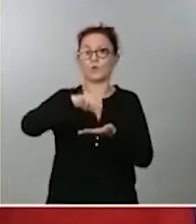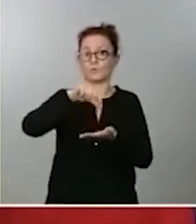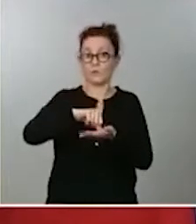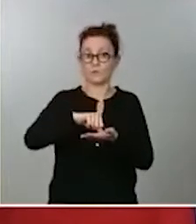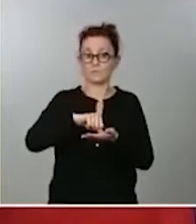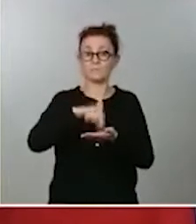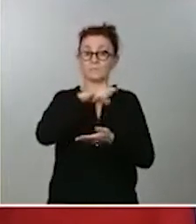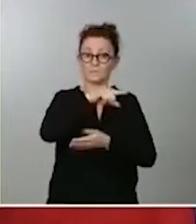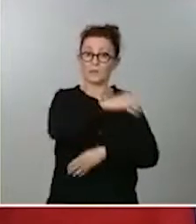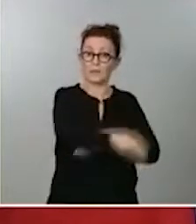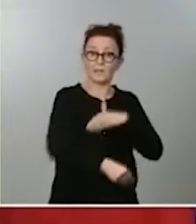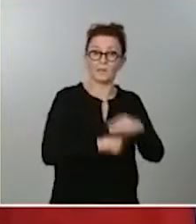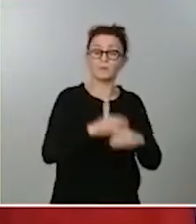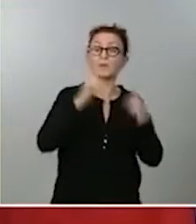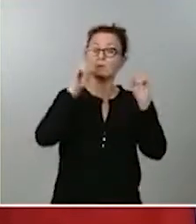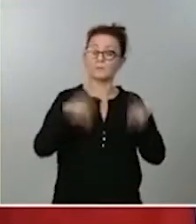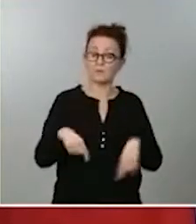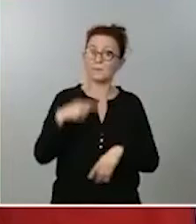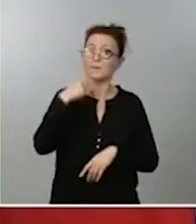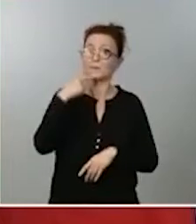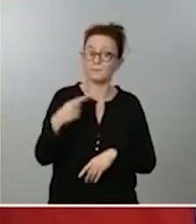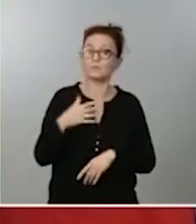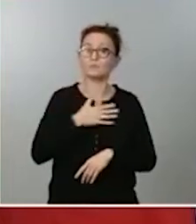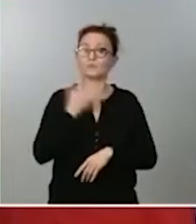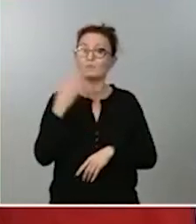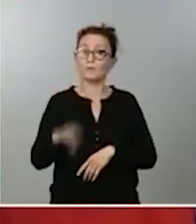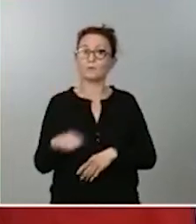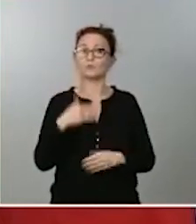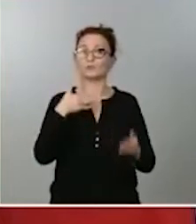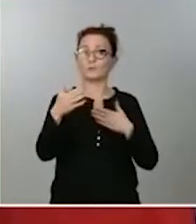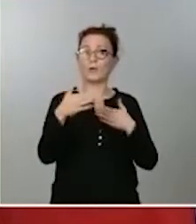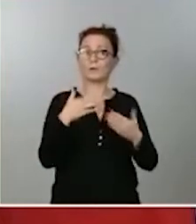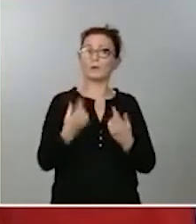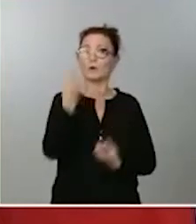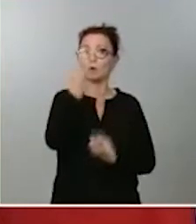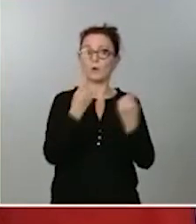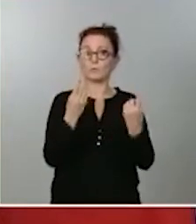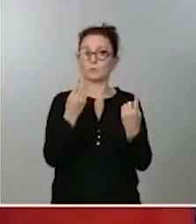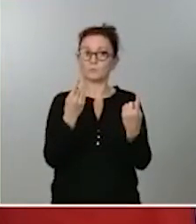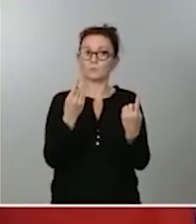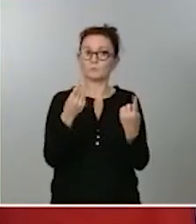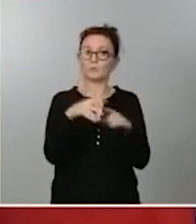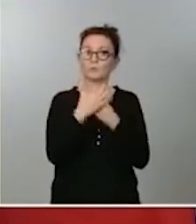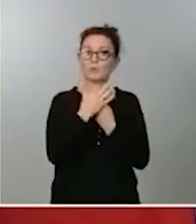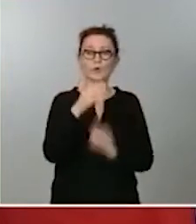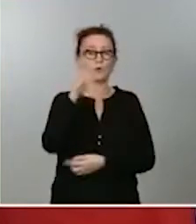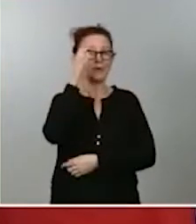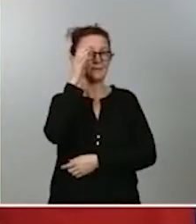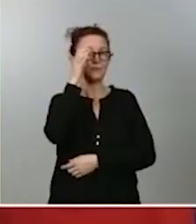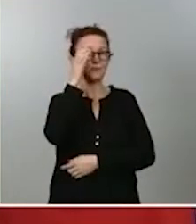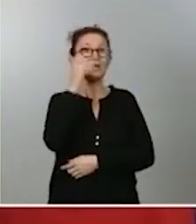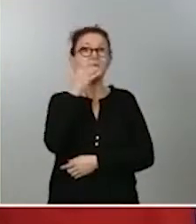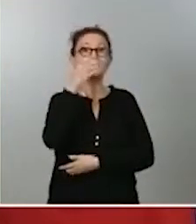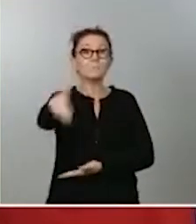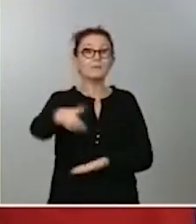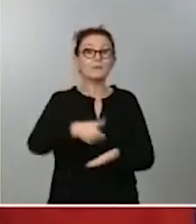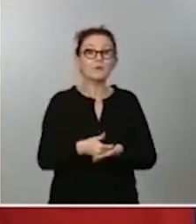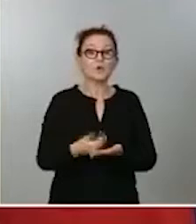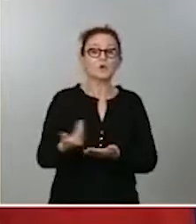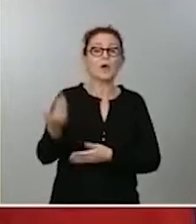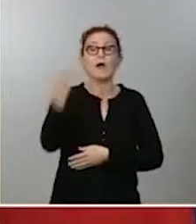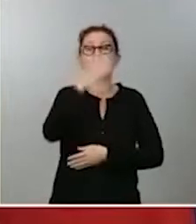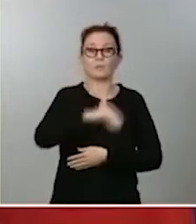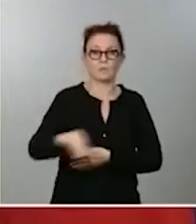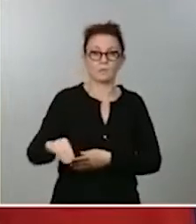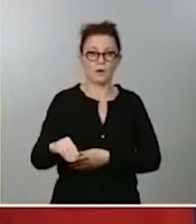expresamos que estaríamos dialogantes, atentos, con actitud de escucha a cualquier cuestión adicional fuera ya de este marco competencial